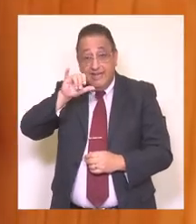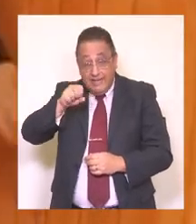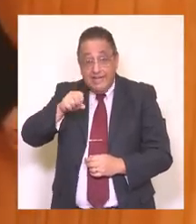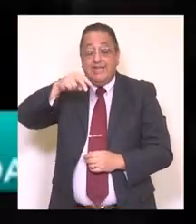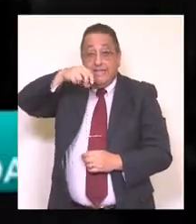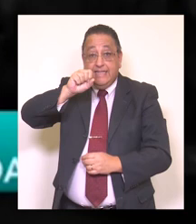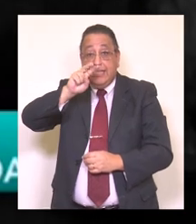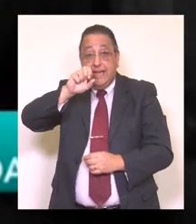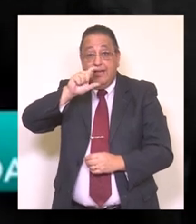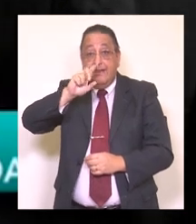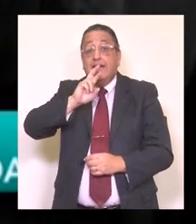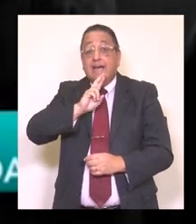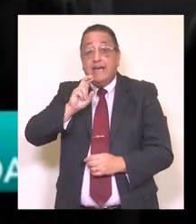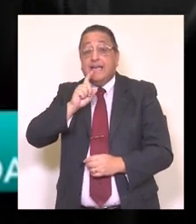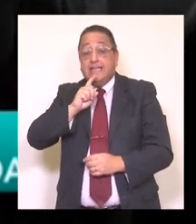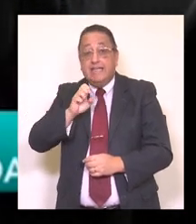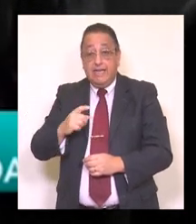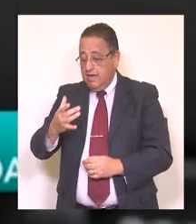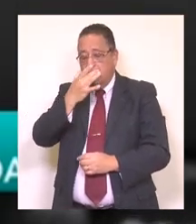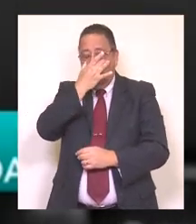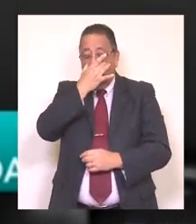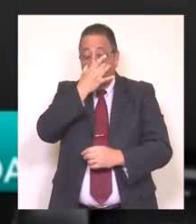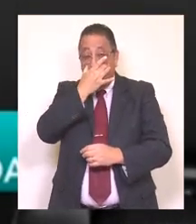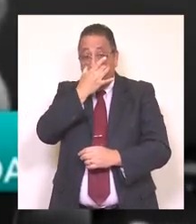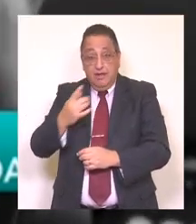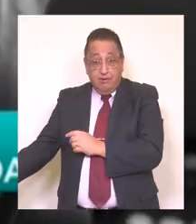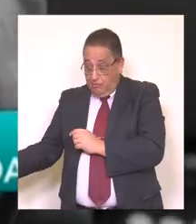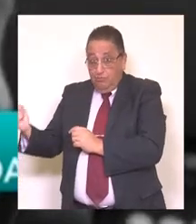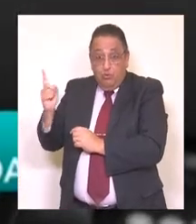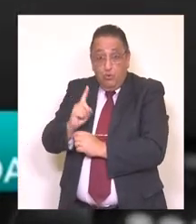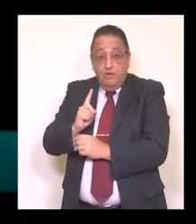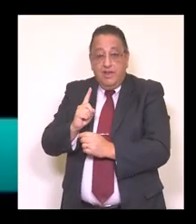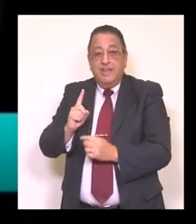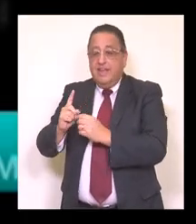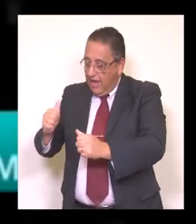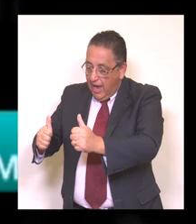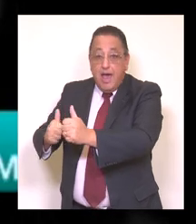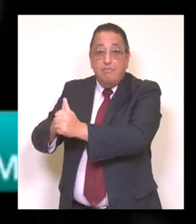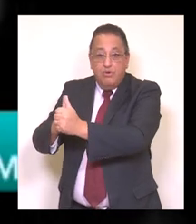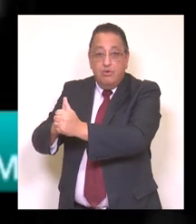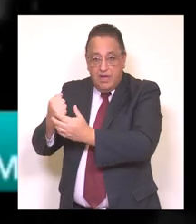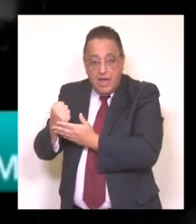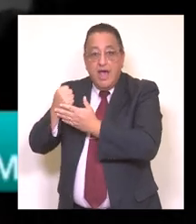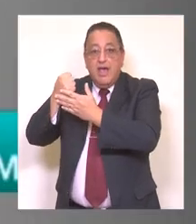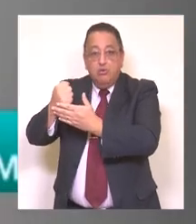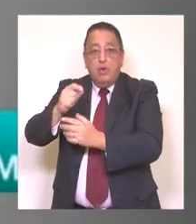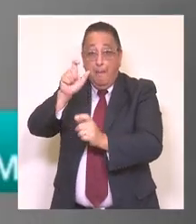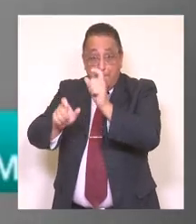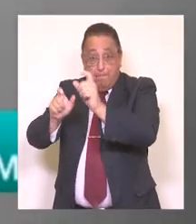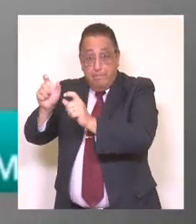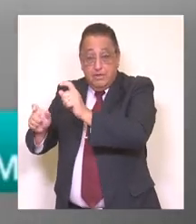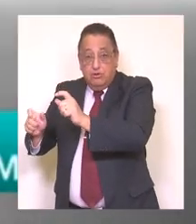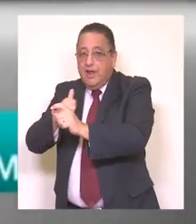hoy Jocelyn Navarrete, una abogada no vidente, forme parte también de este equipo y participe directamente